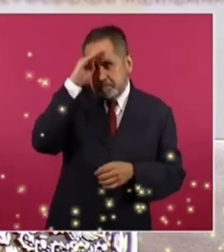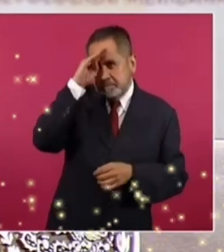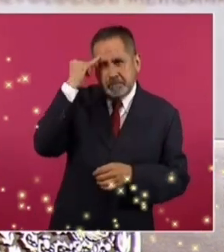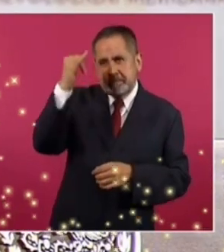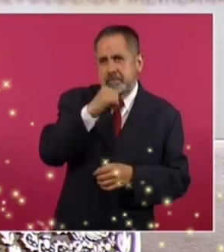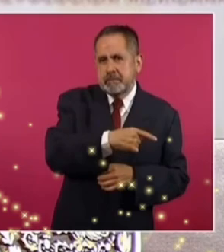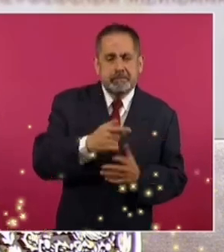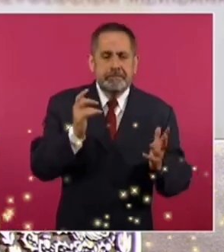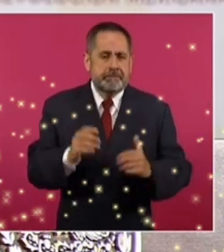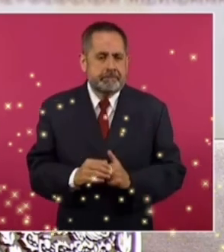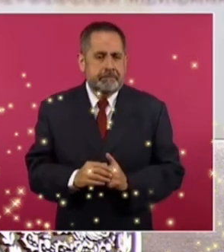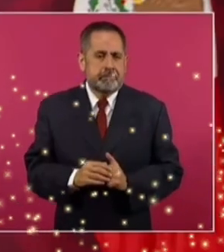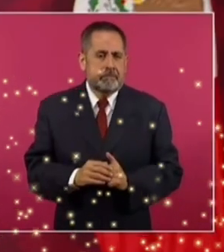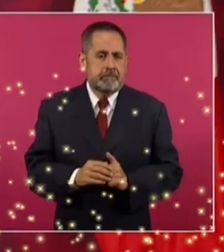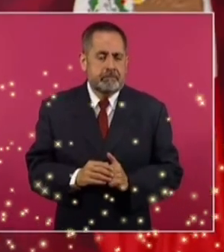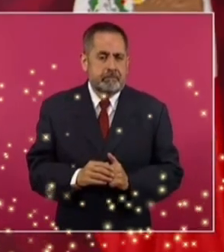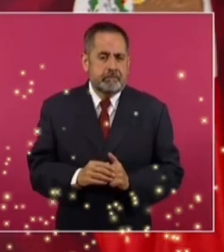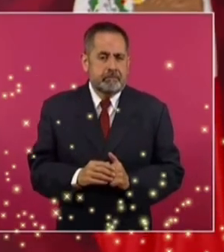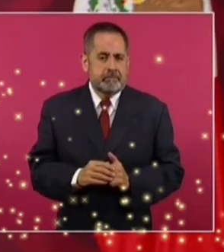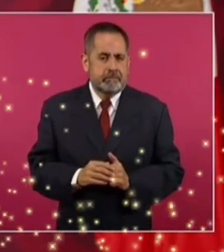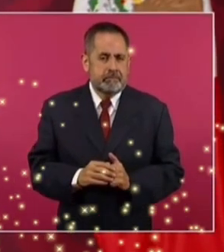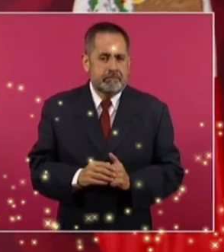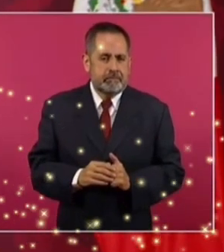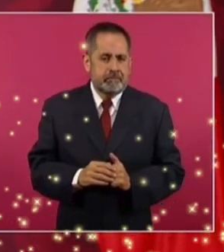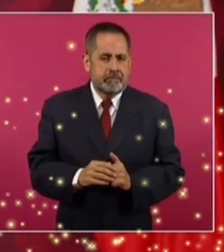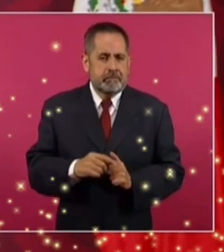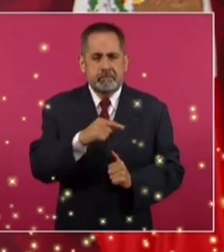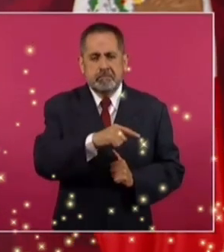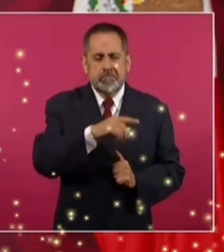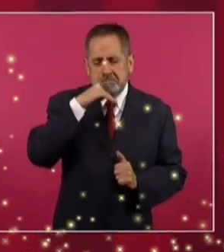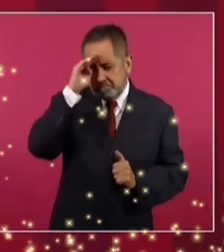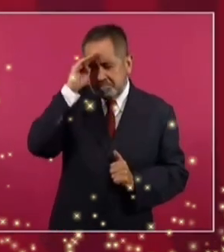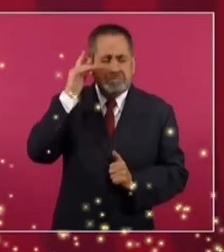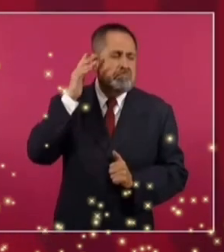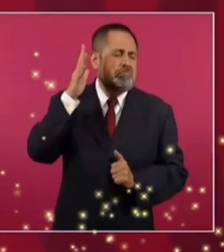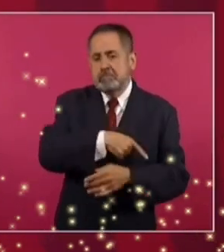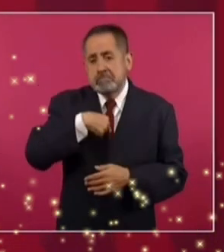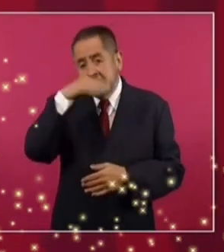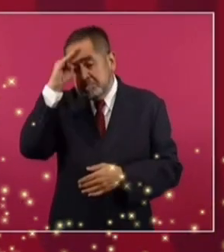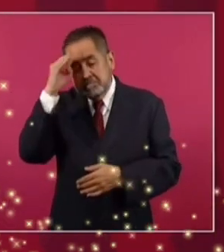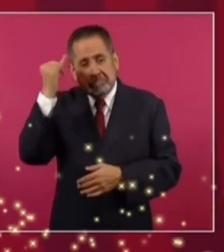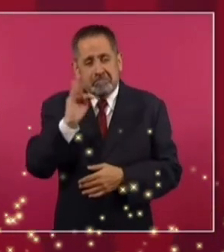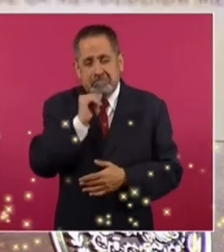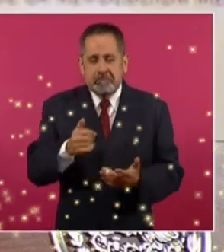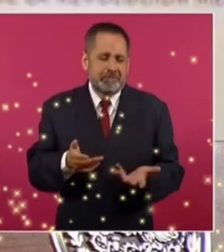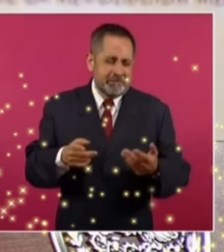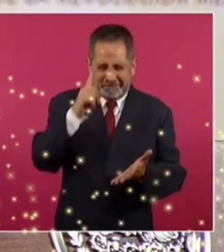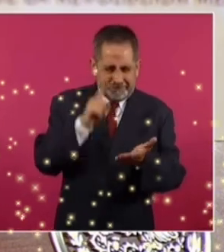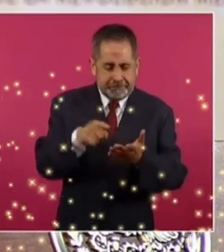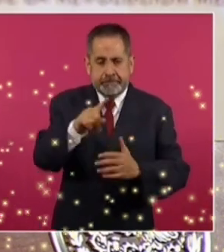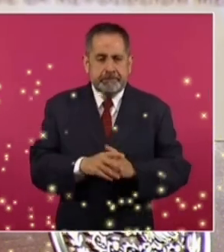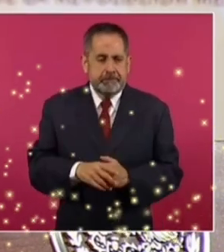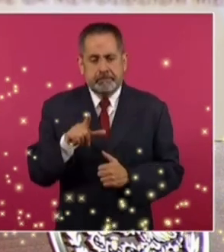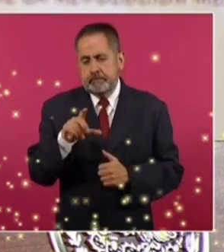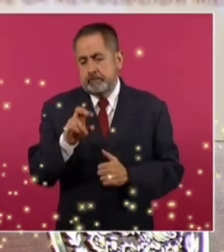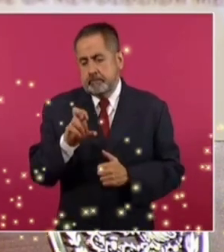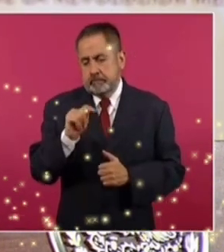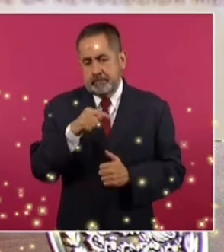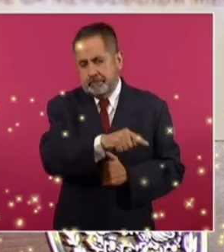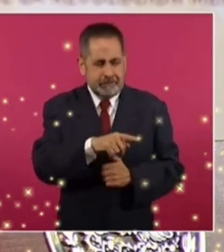que se iba a dar a conocer la verdad. ¿Ustedes creen que Lore